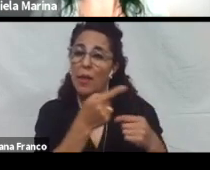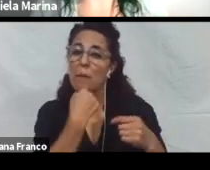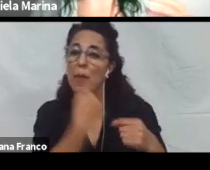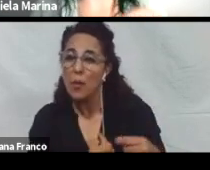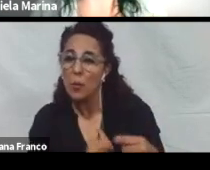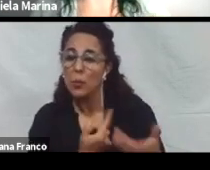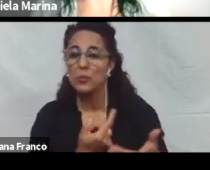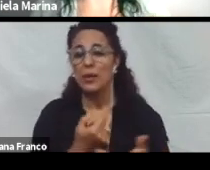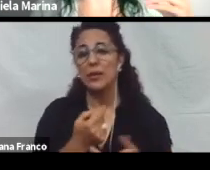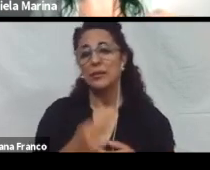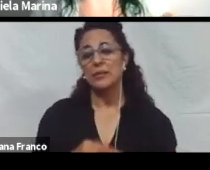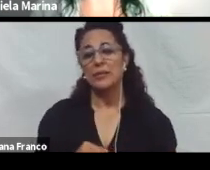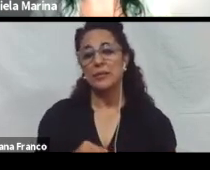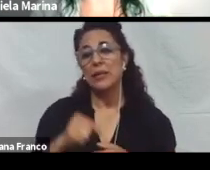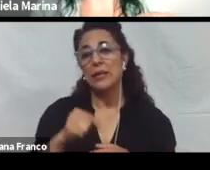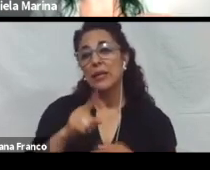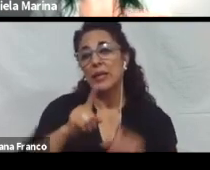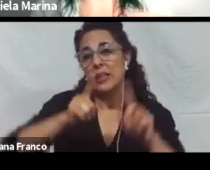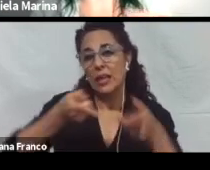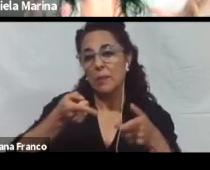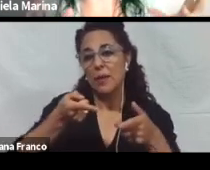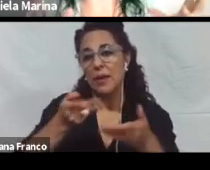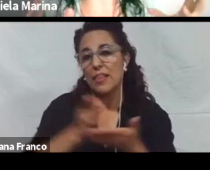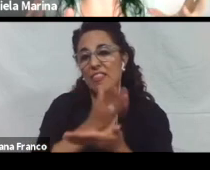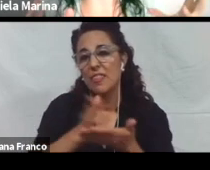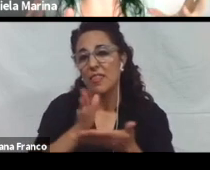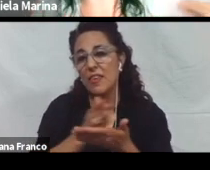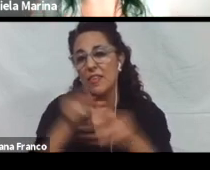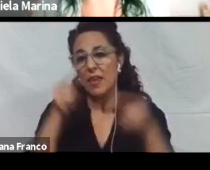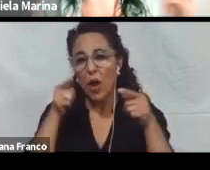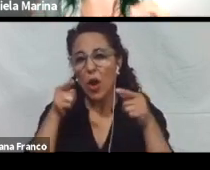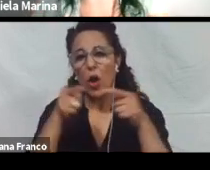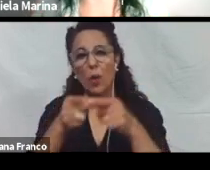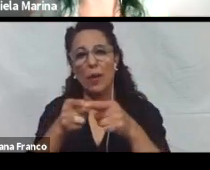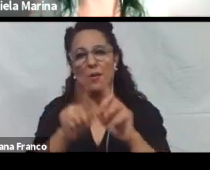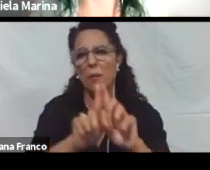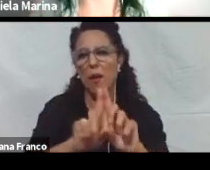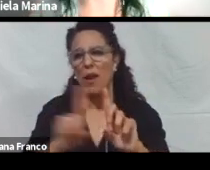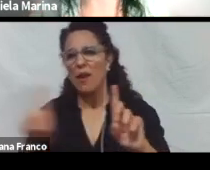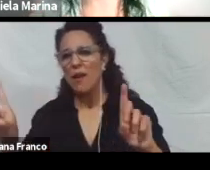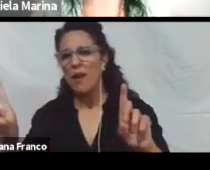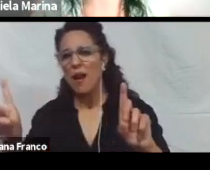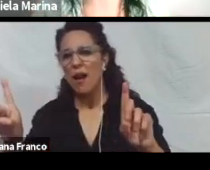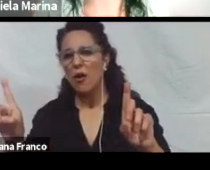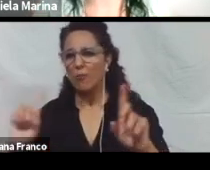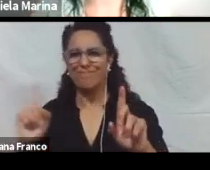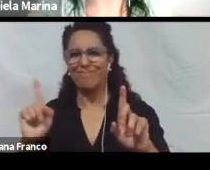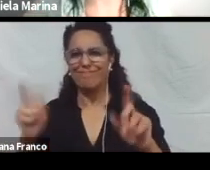Y acá también dividir las metas a largo plazo en objetivos un poco más cortos.